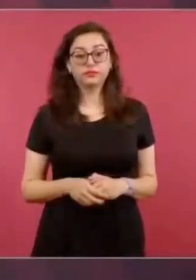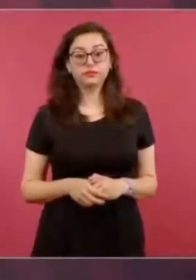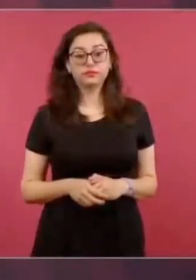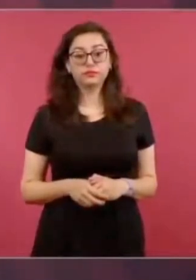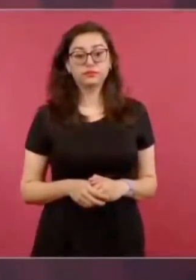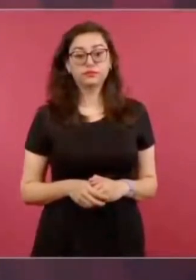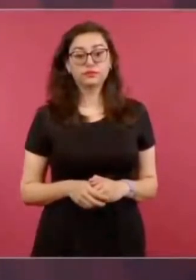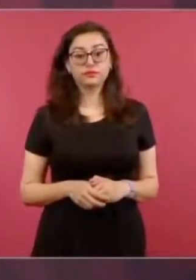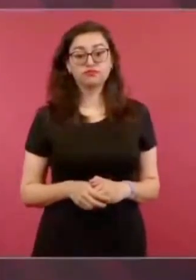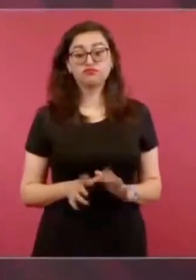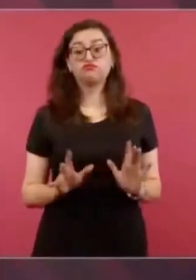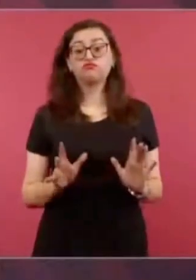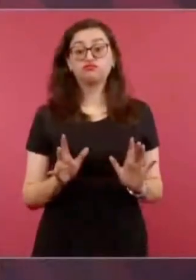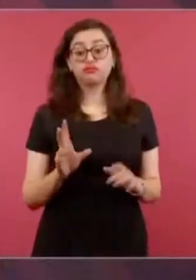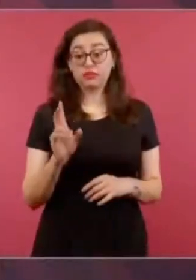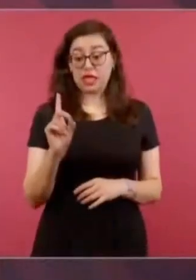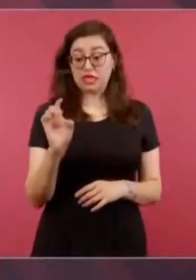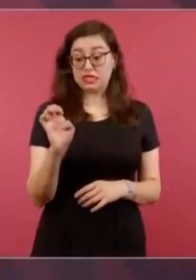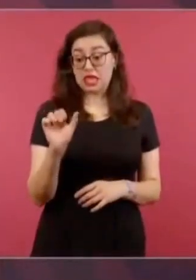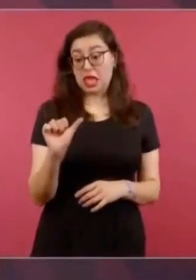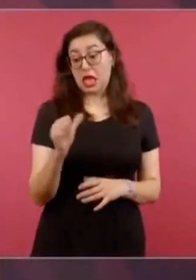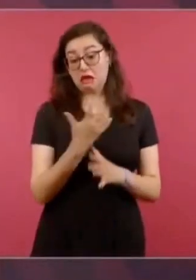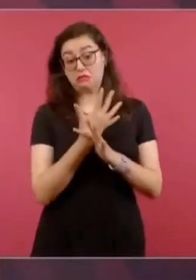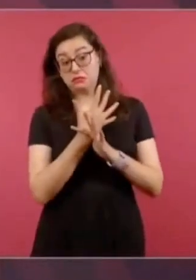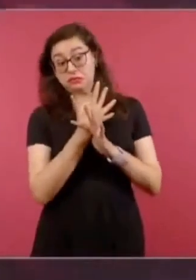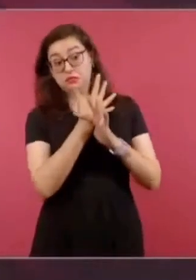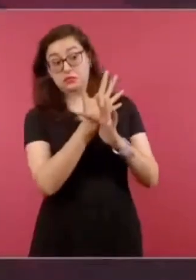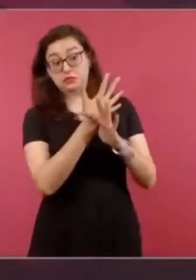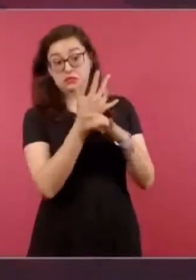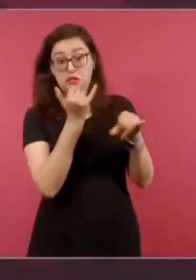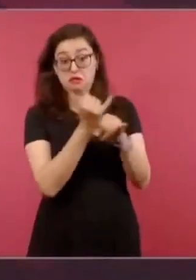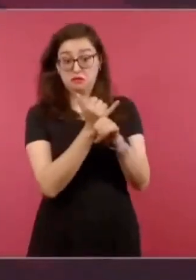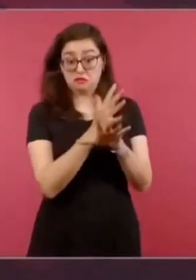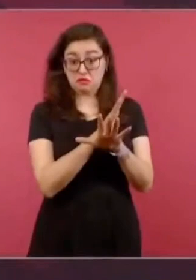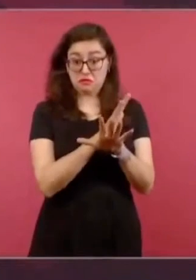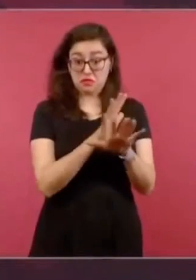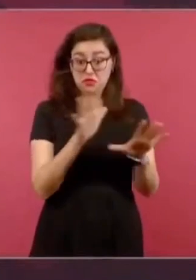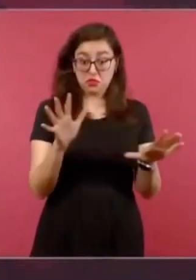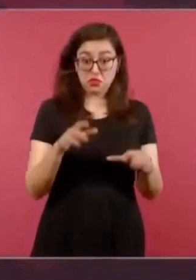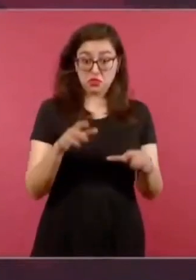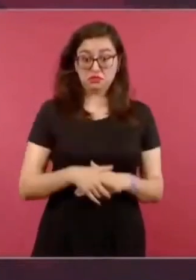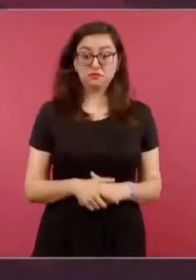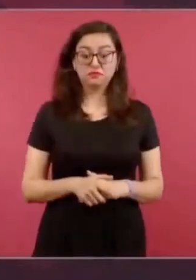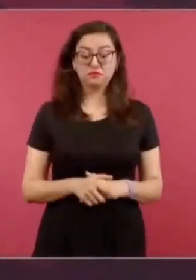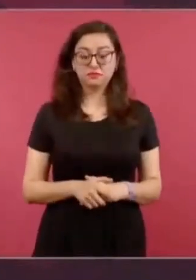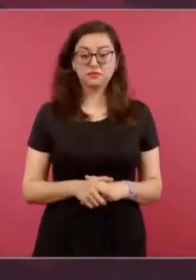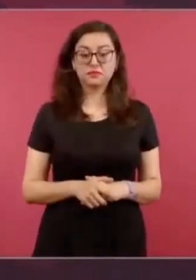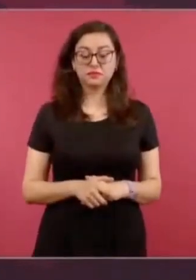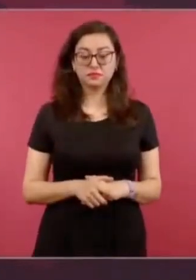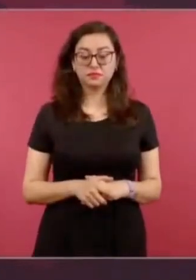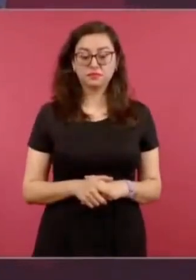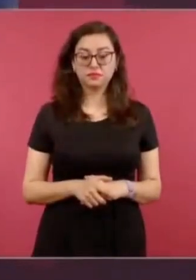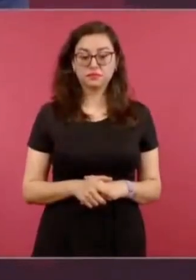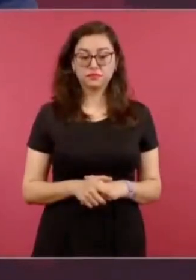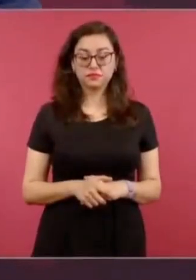Con información de la DEA, pues también